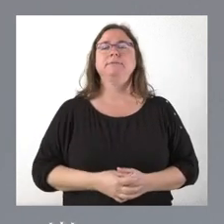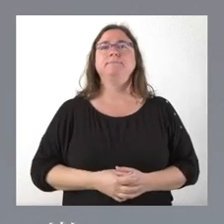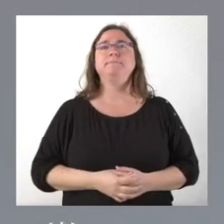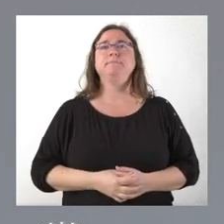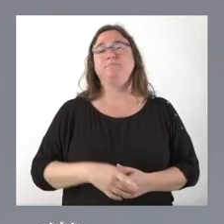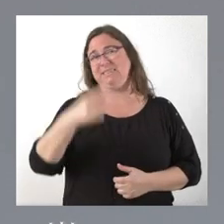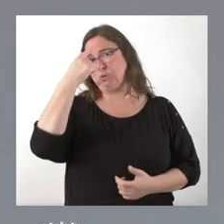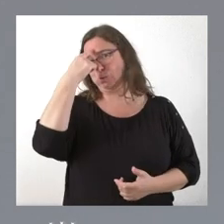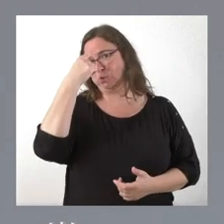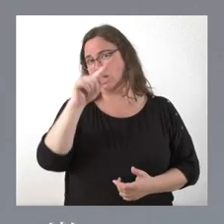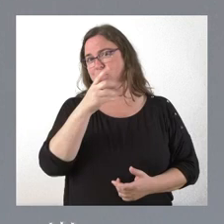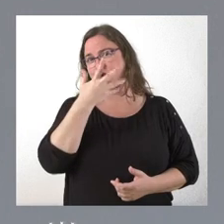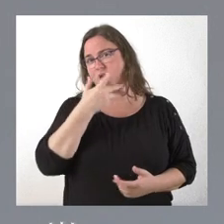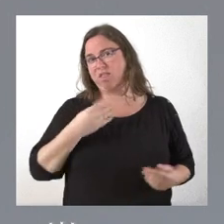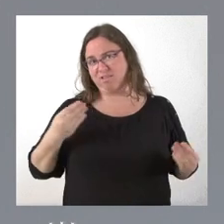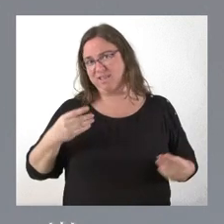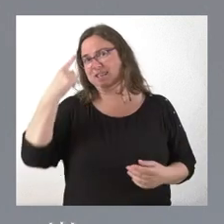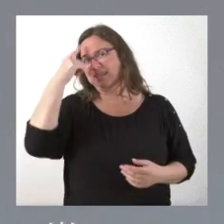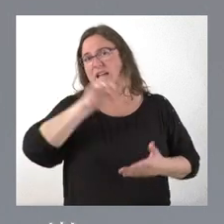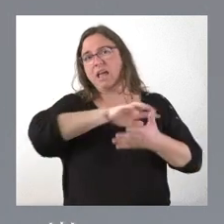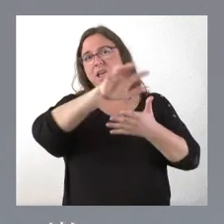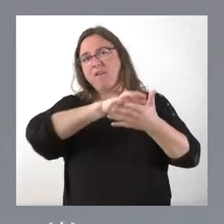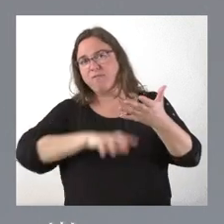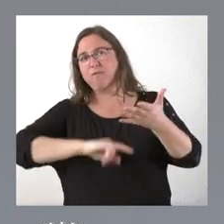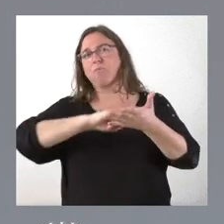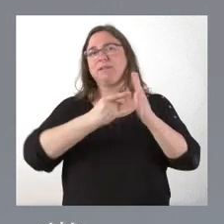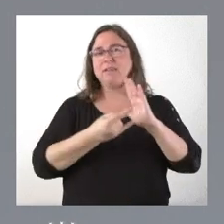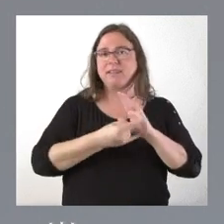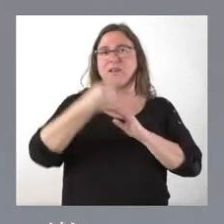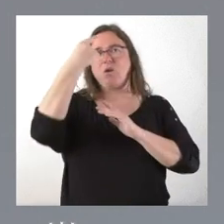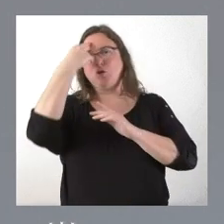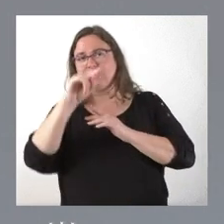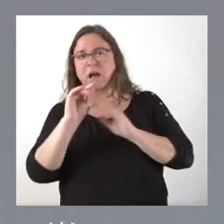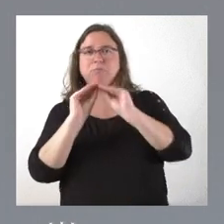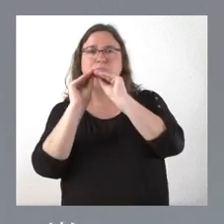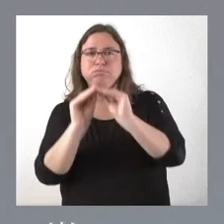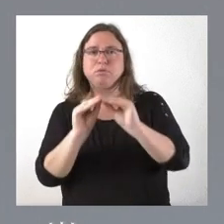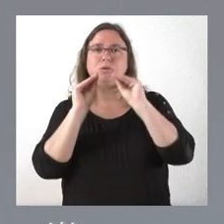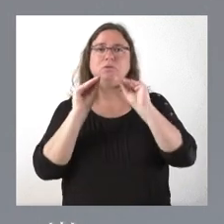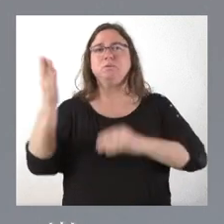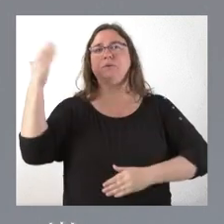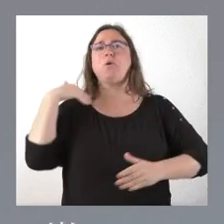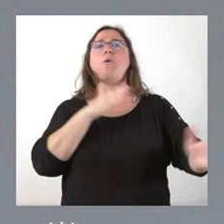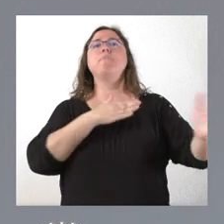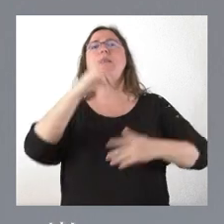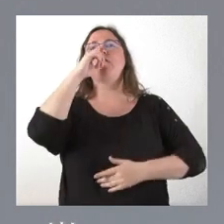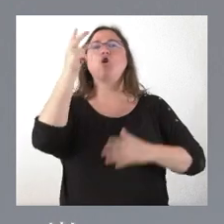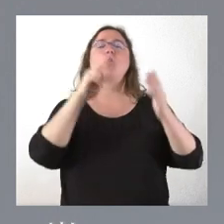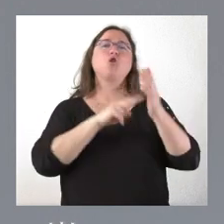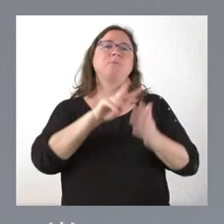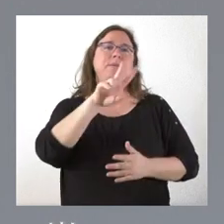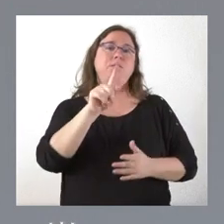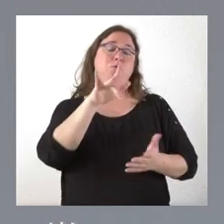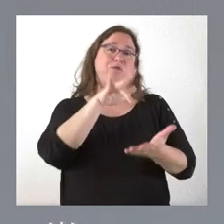Bueno, conoce usted bien todo el informe técnico de ICOMOS de 10 de marzo del 21. A